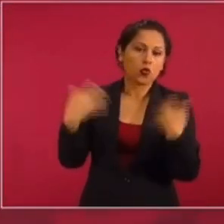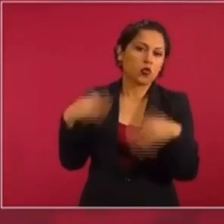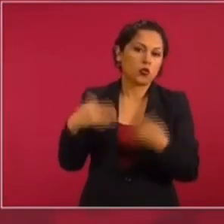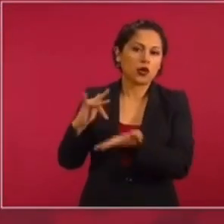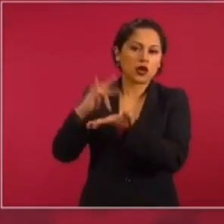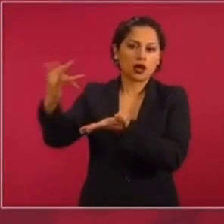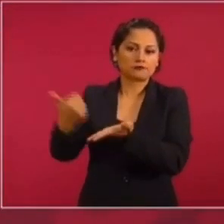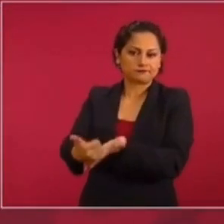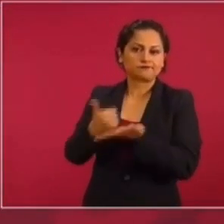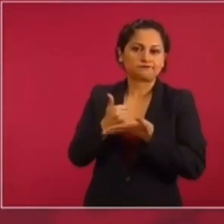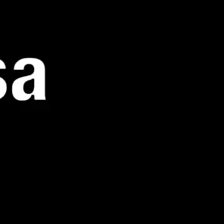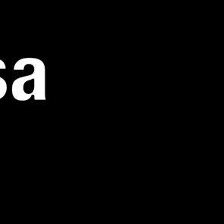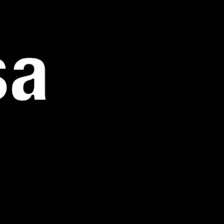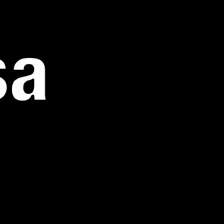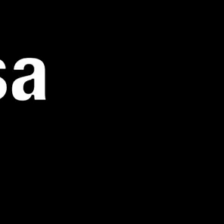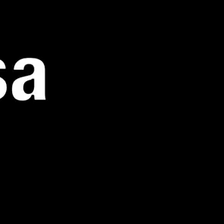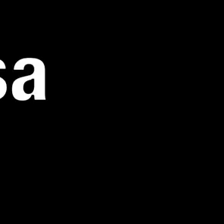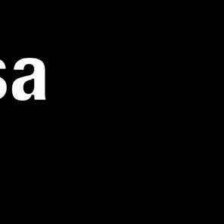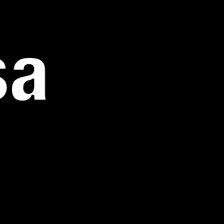esta solidaridad.